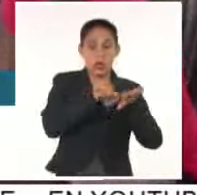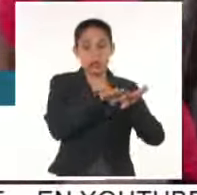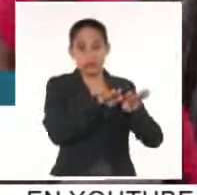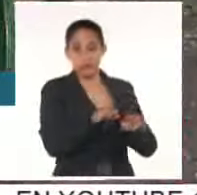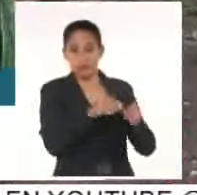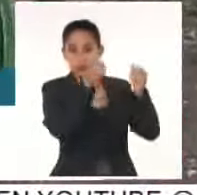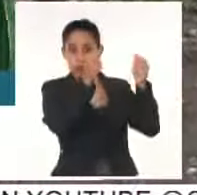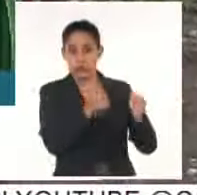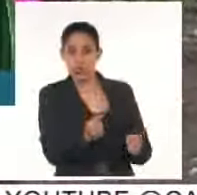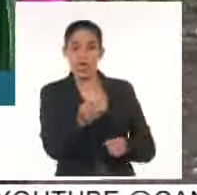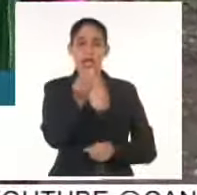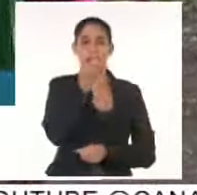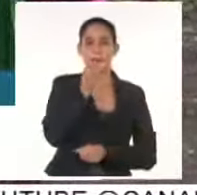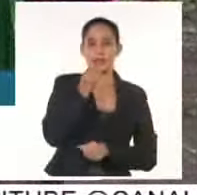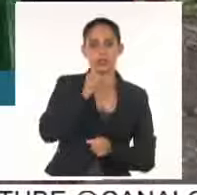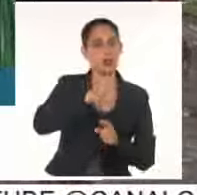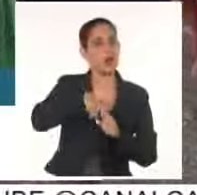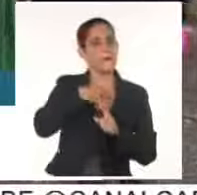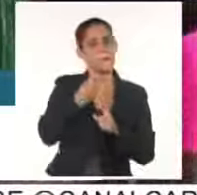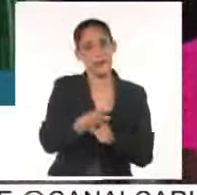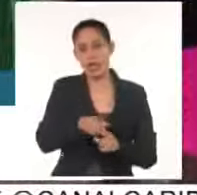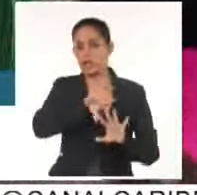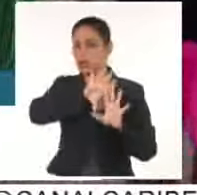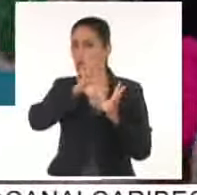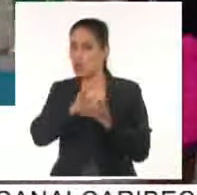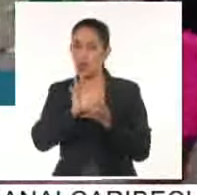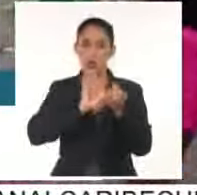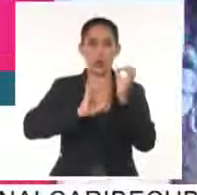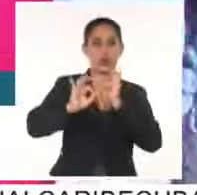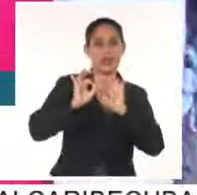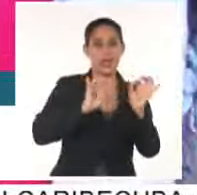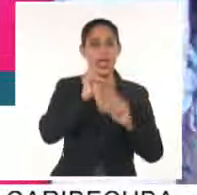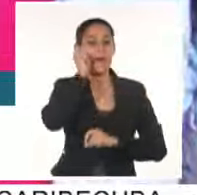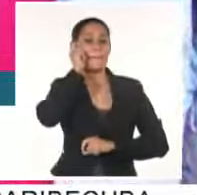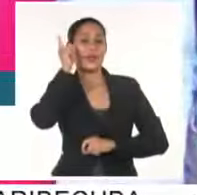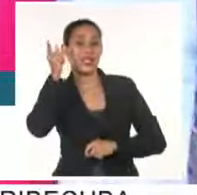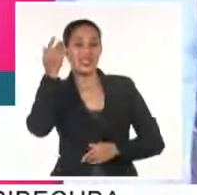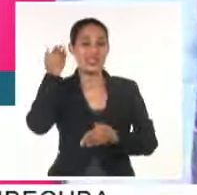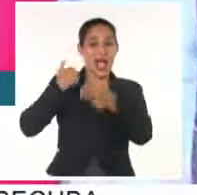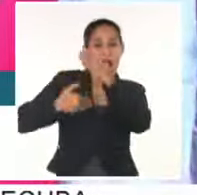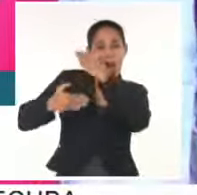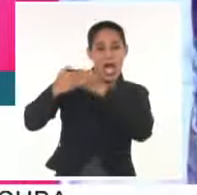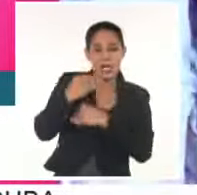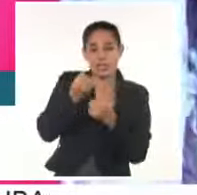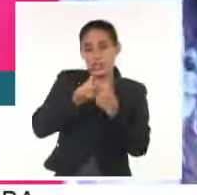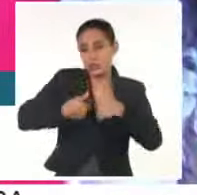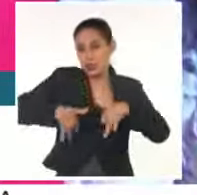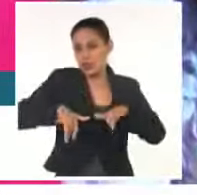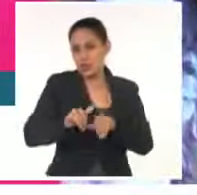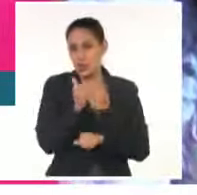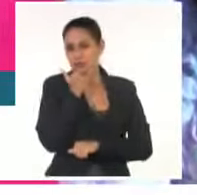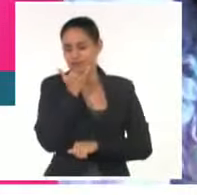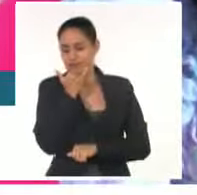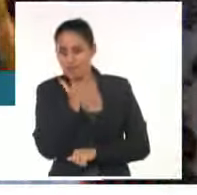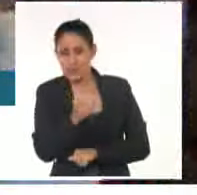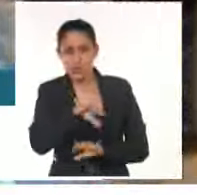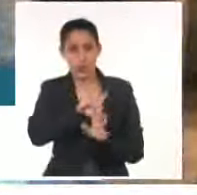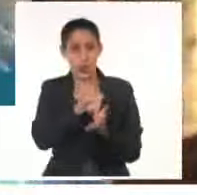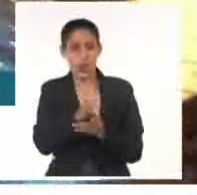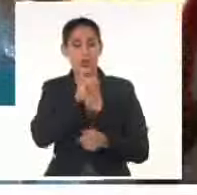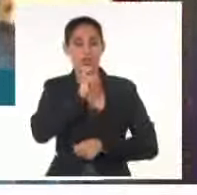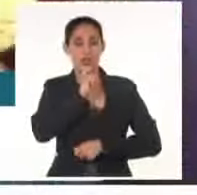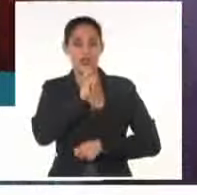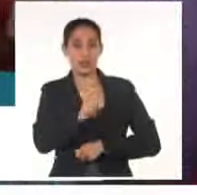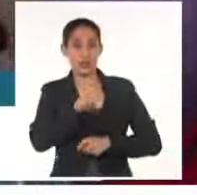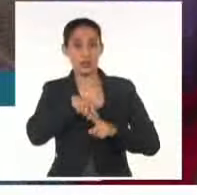alimentación y también cuentan sobre las experiencias vividas. También visitó en buena vista a